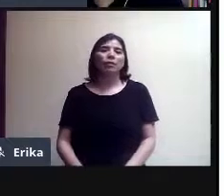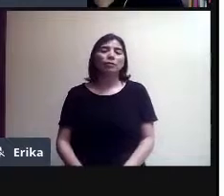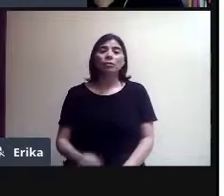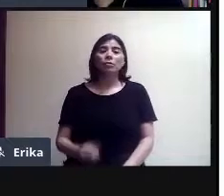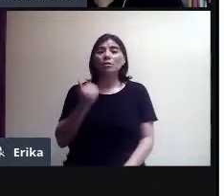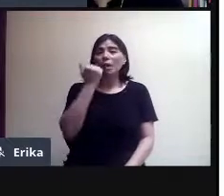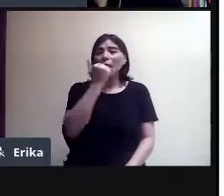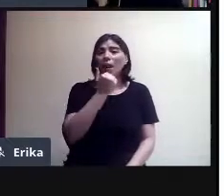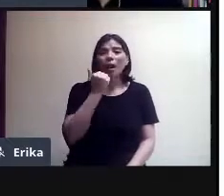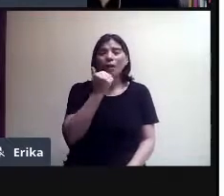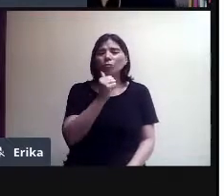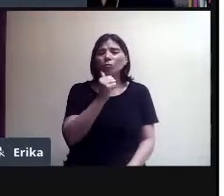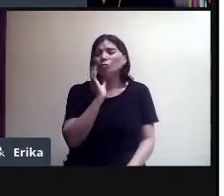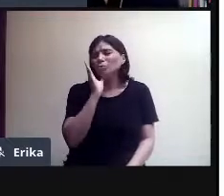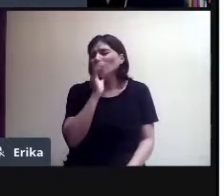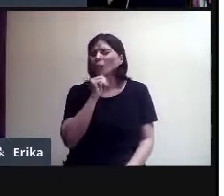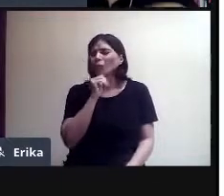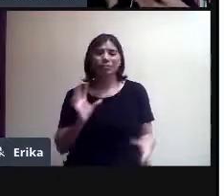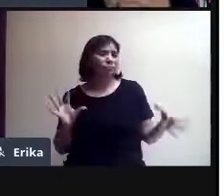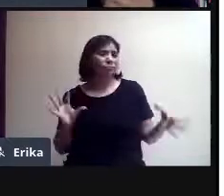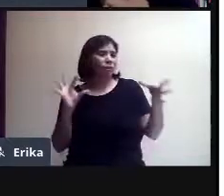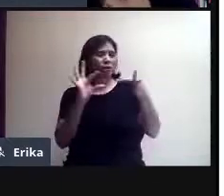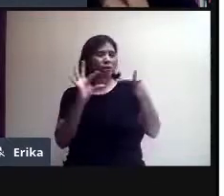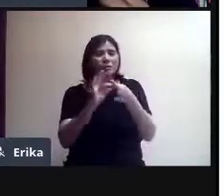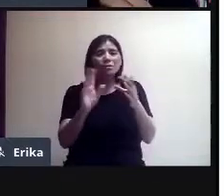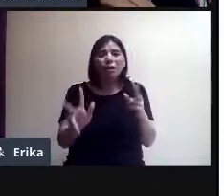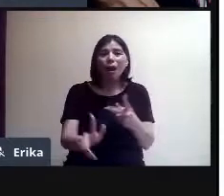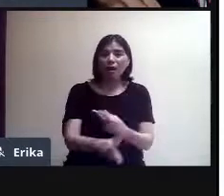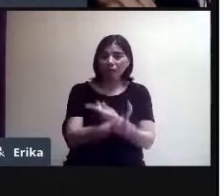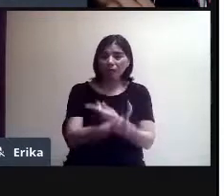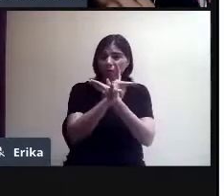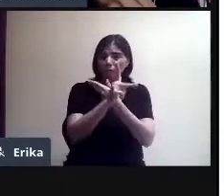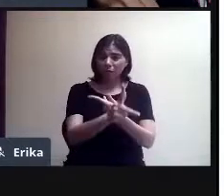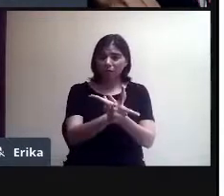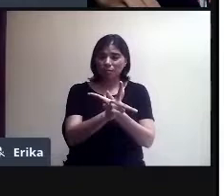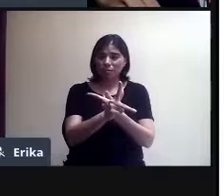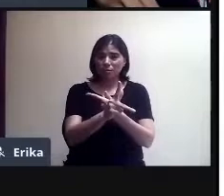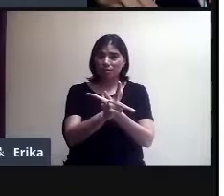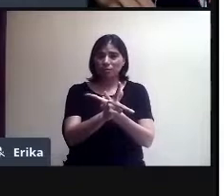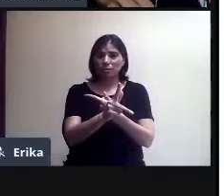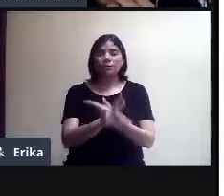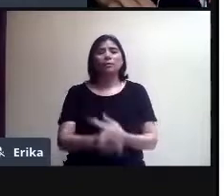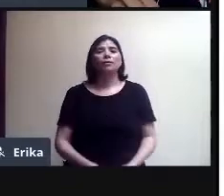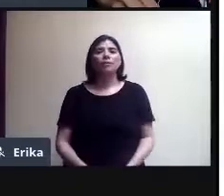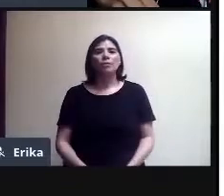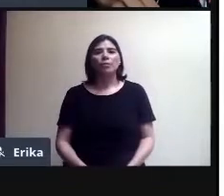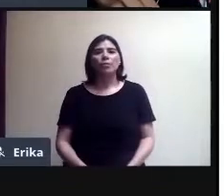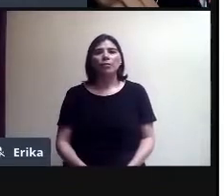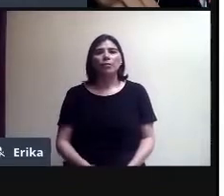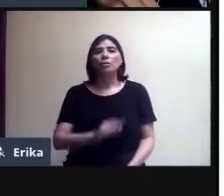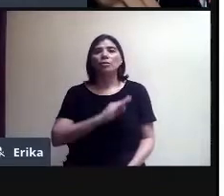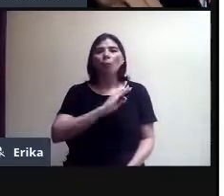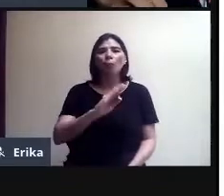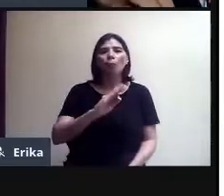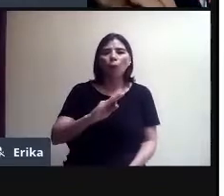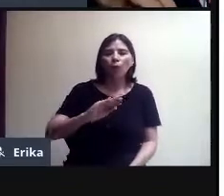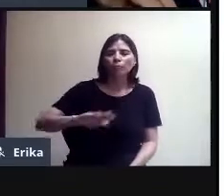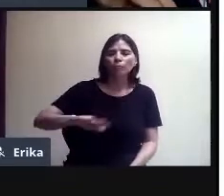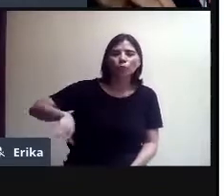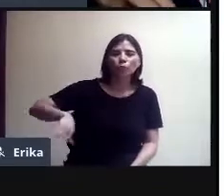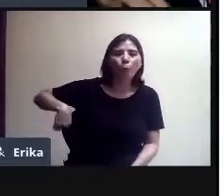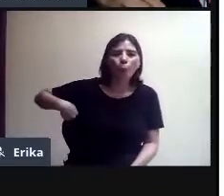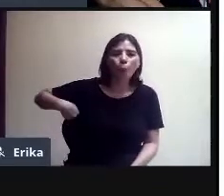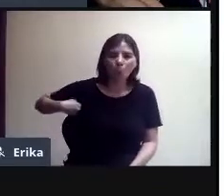de que todos los niños se conecten. No lo podemos asegurar, pero lo que sí podemos hacer es que si grabamos la sesión